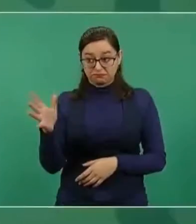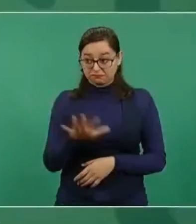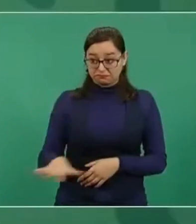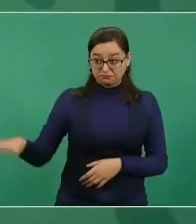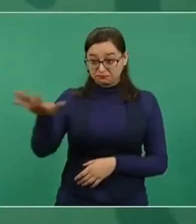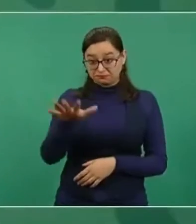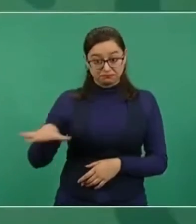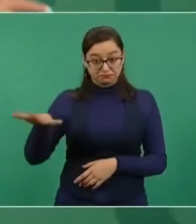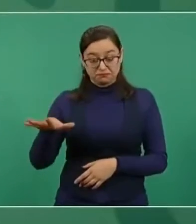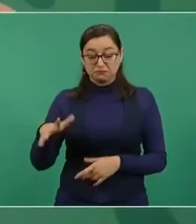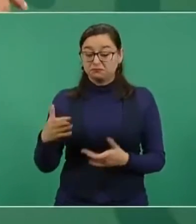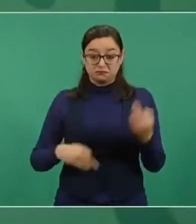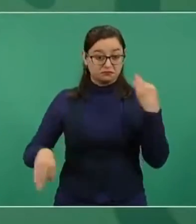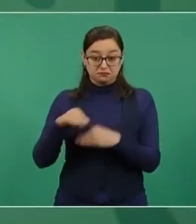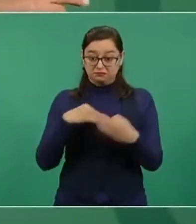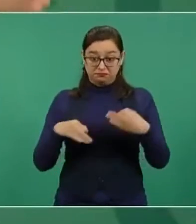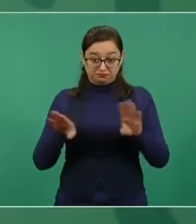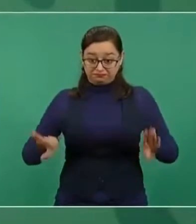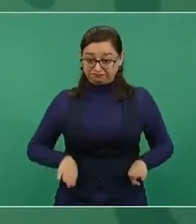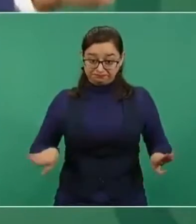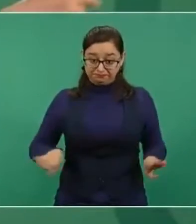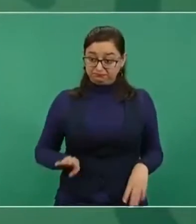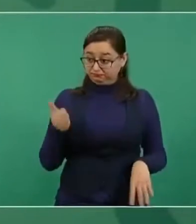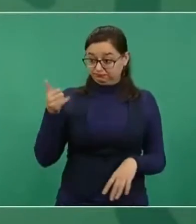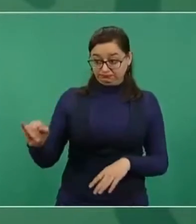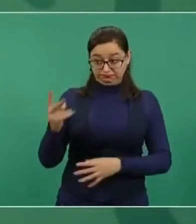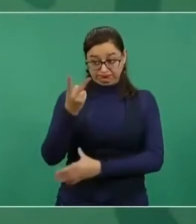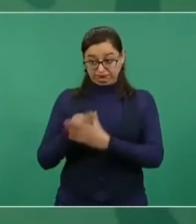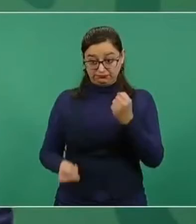Bueno, hablaba yo de cómo